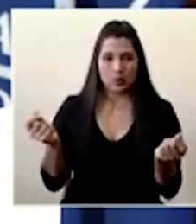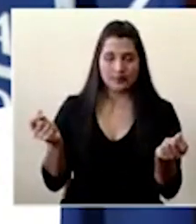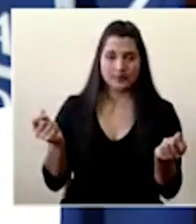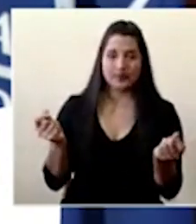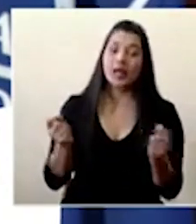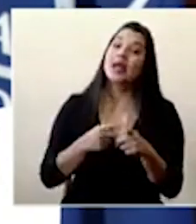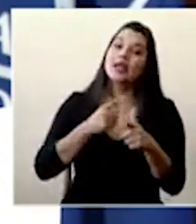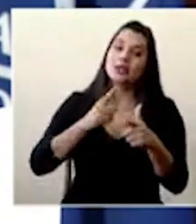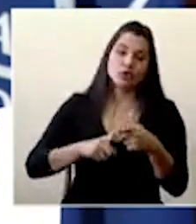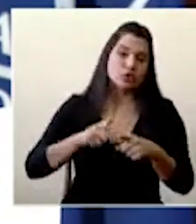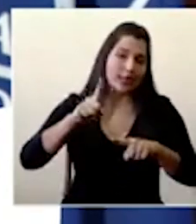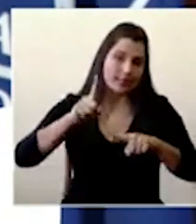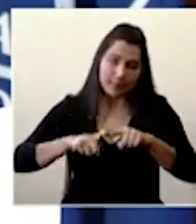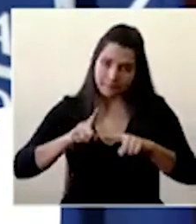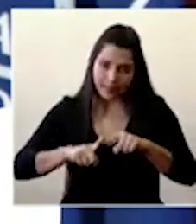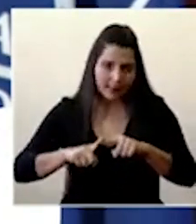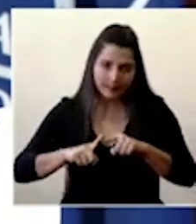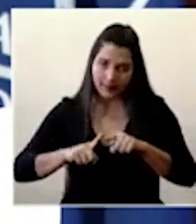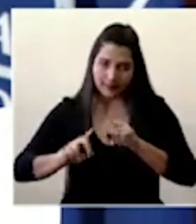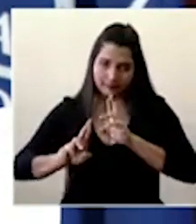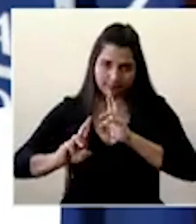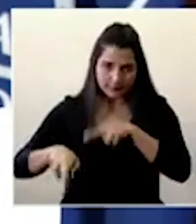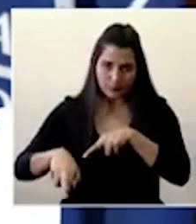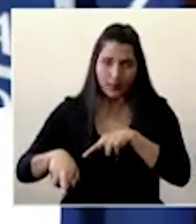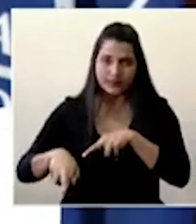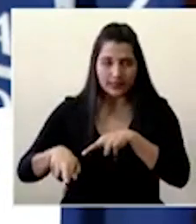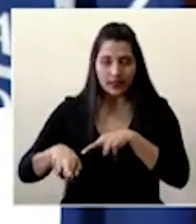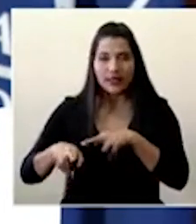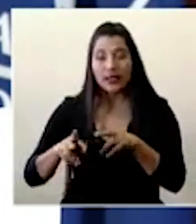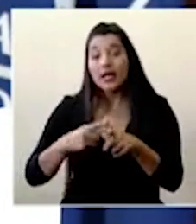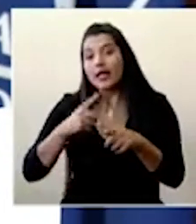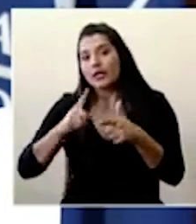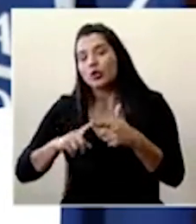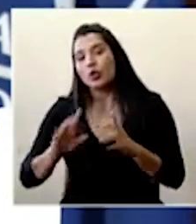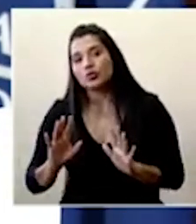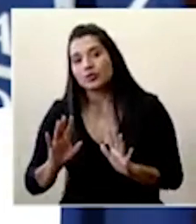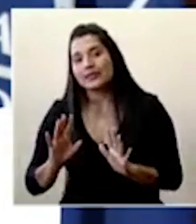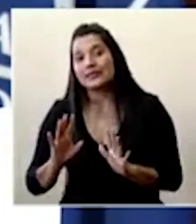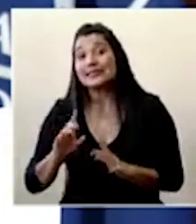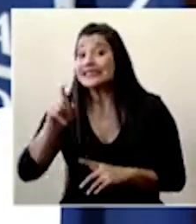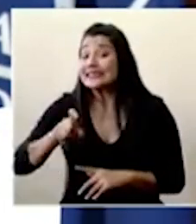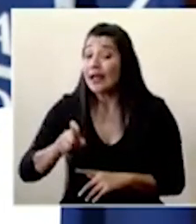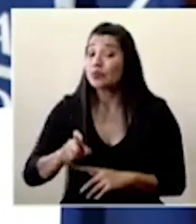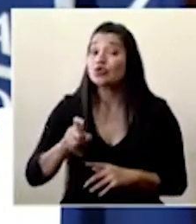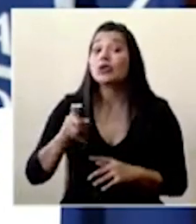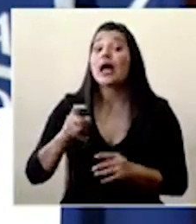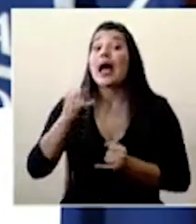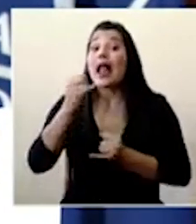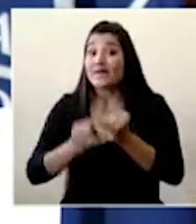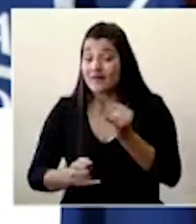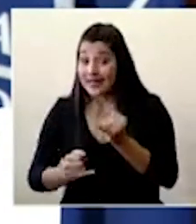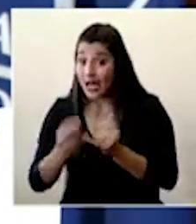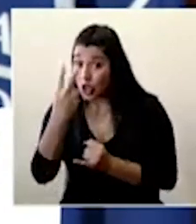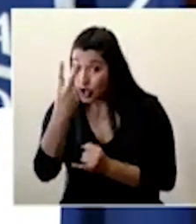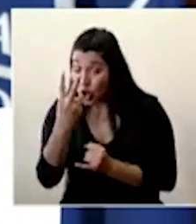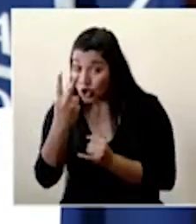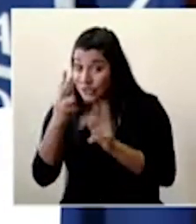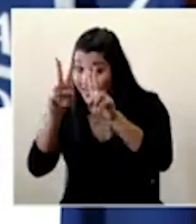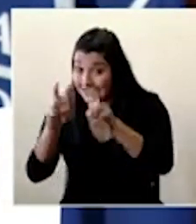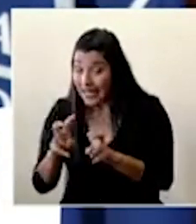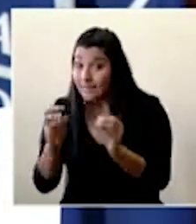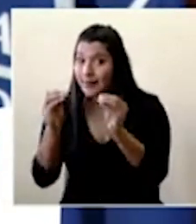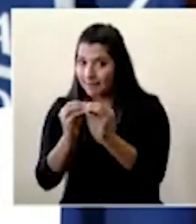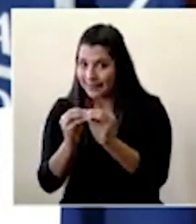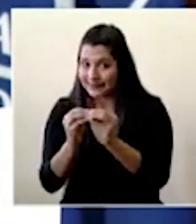eso pues dependiendo de las pruebas así será necesario ya dijimos que se ocupan dos pruebas con una diferencia de 24